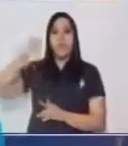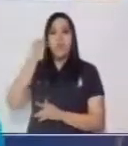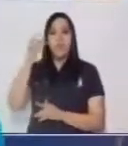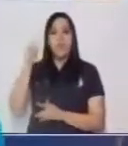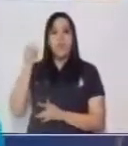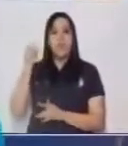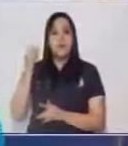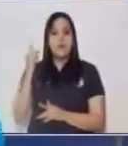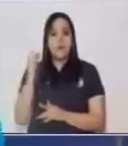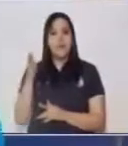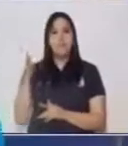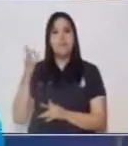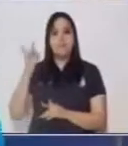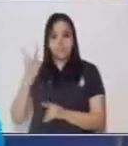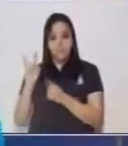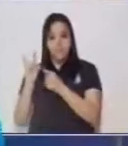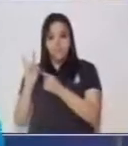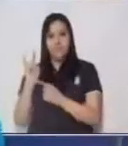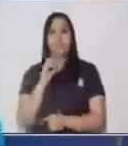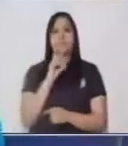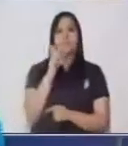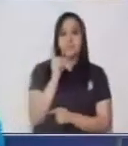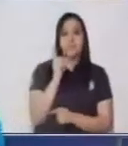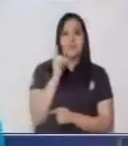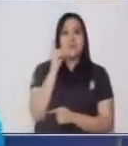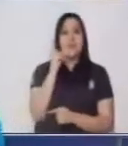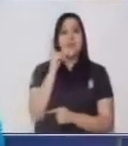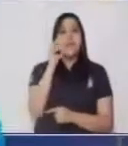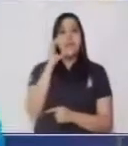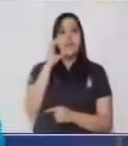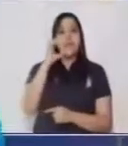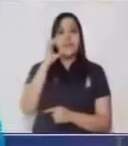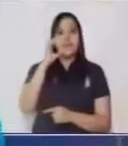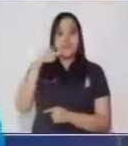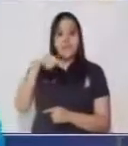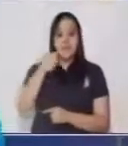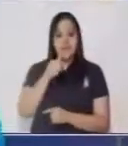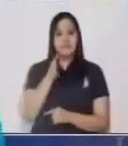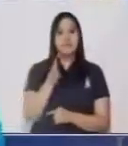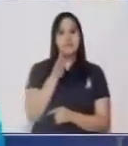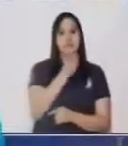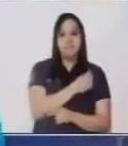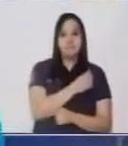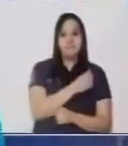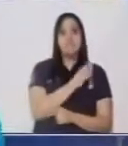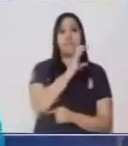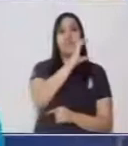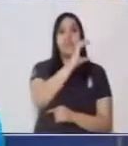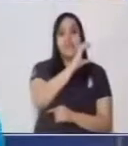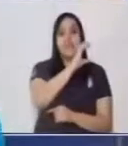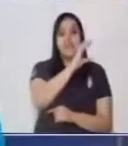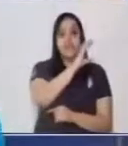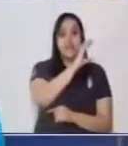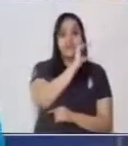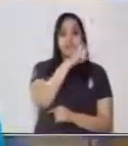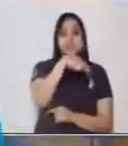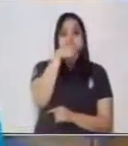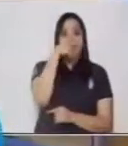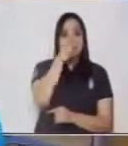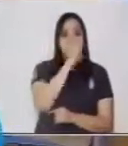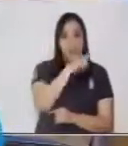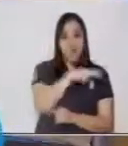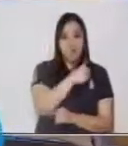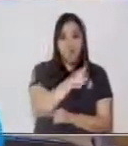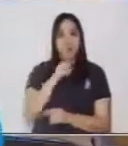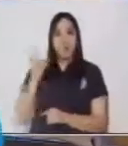conoces este tema y que será mucho más fácil para ti el entenderlo porque ya conoces a qué nos referimos con las unidades,